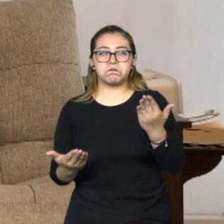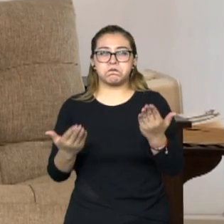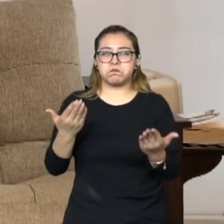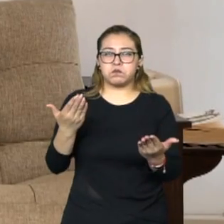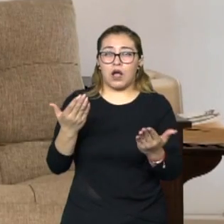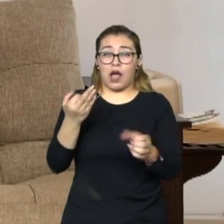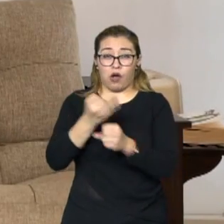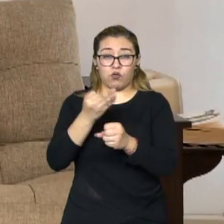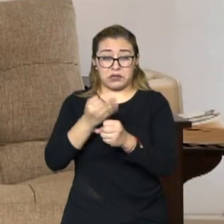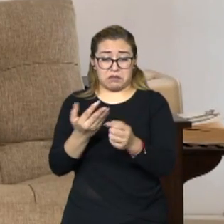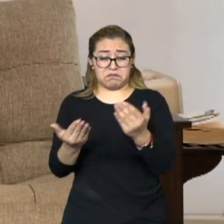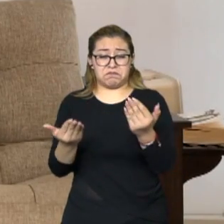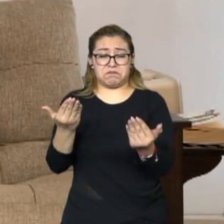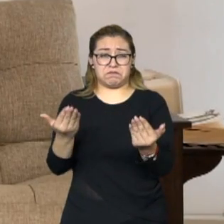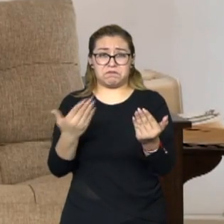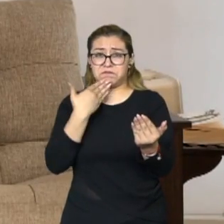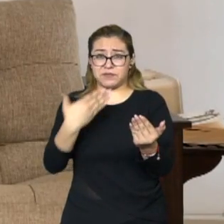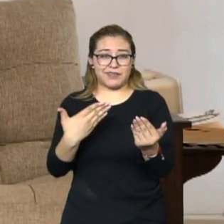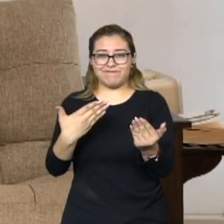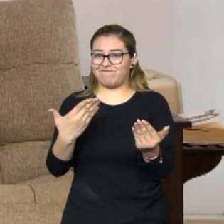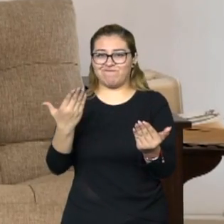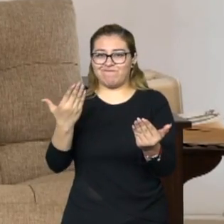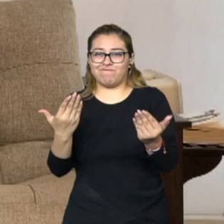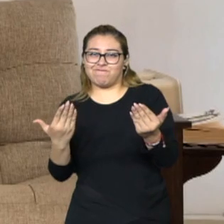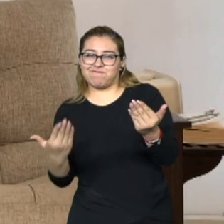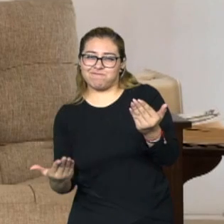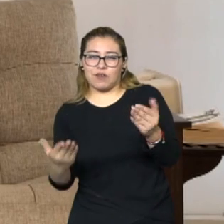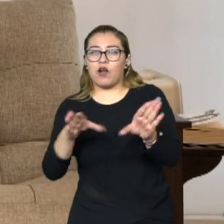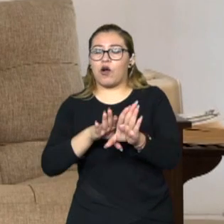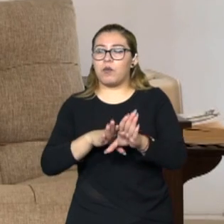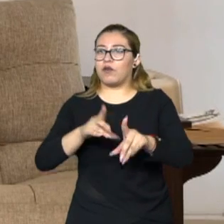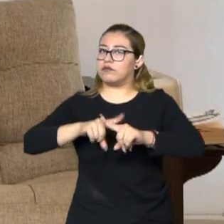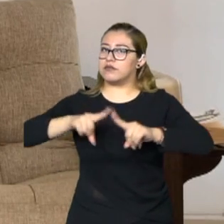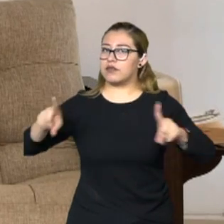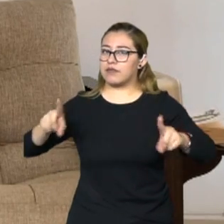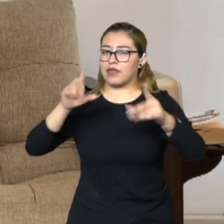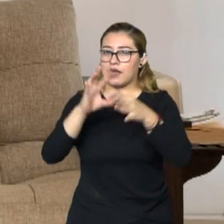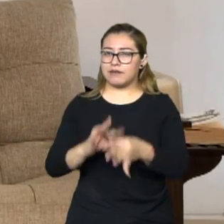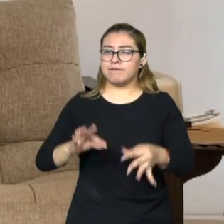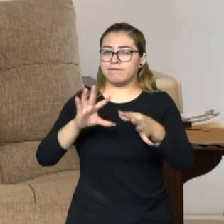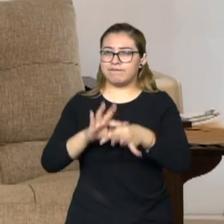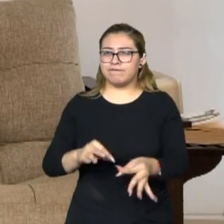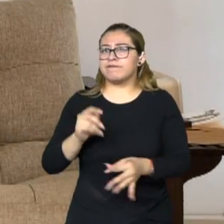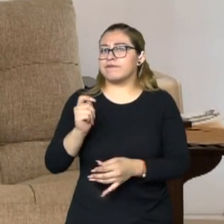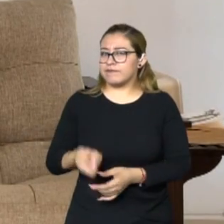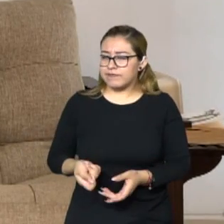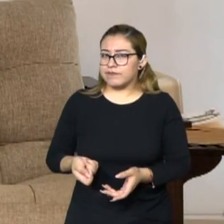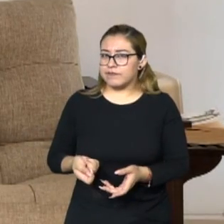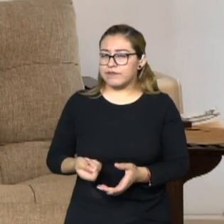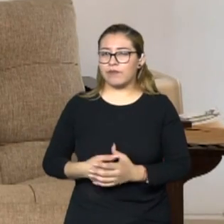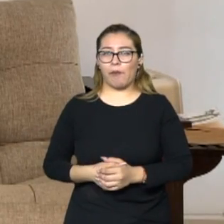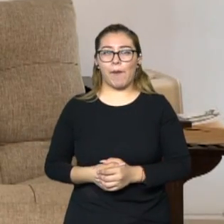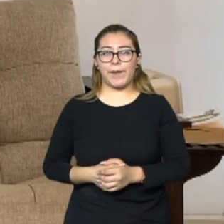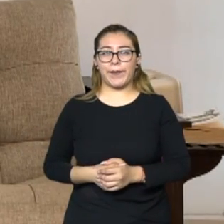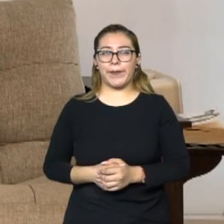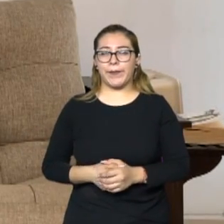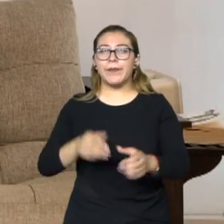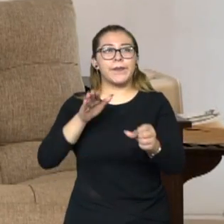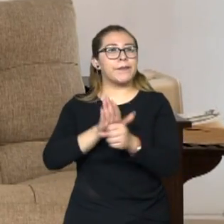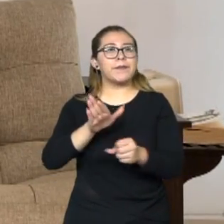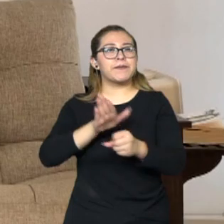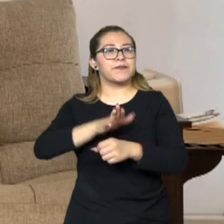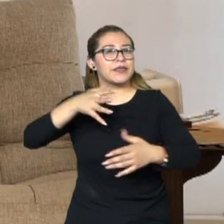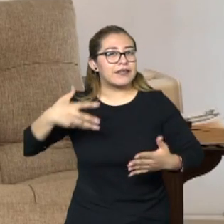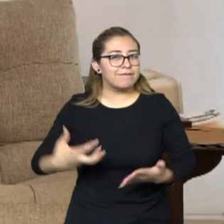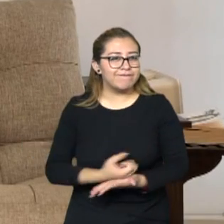equilibrada. Te diría que las ganancias han sido mucho menos que las